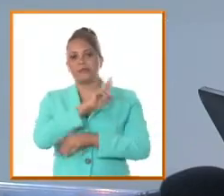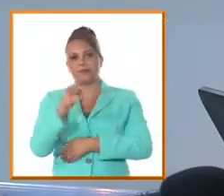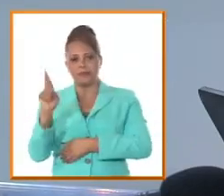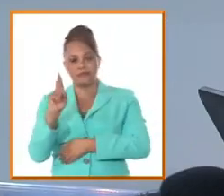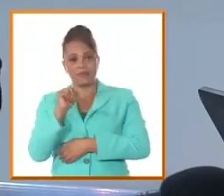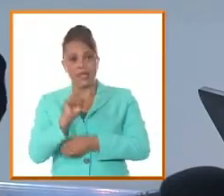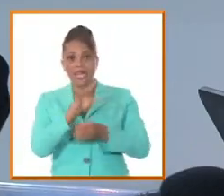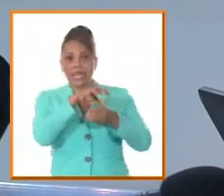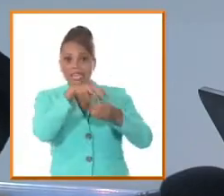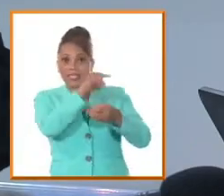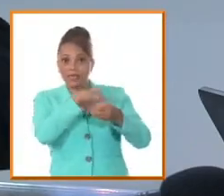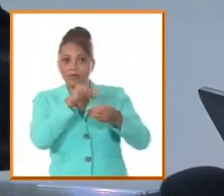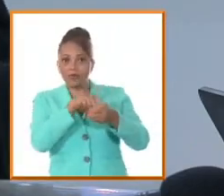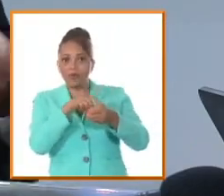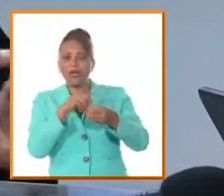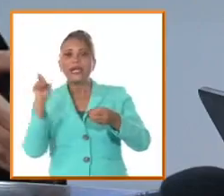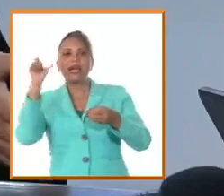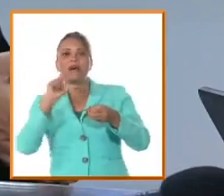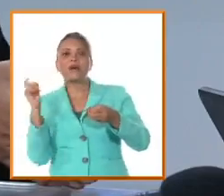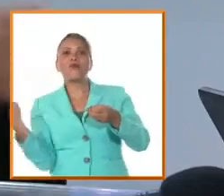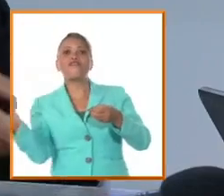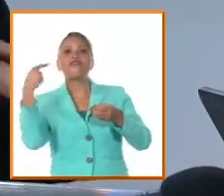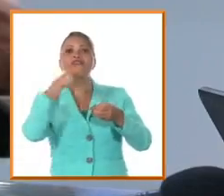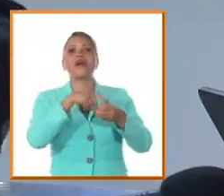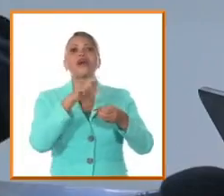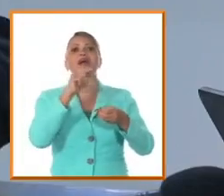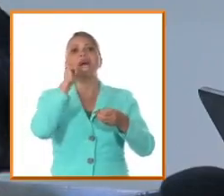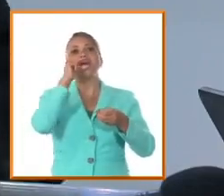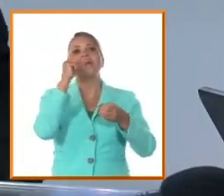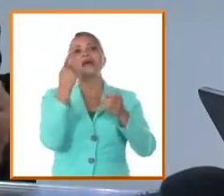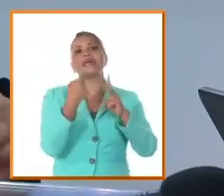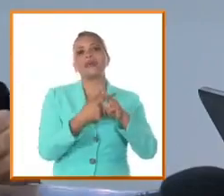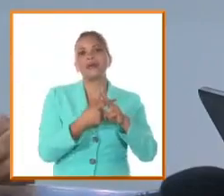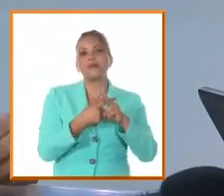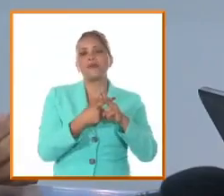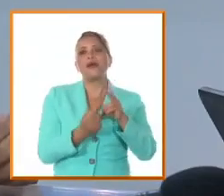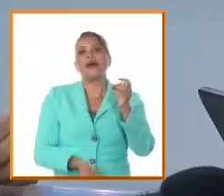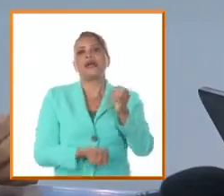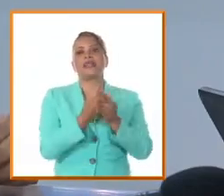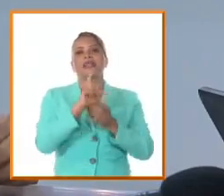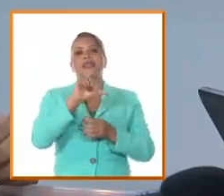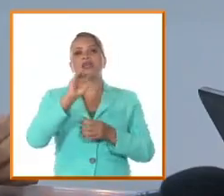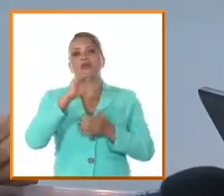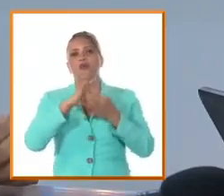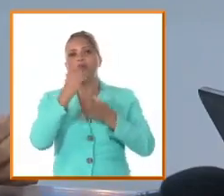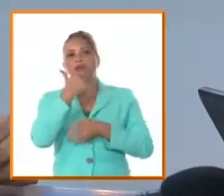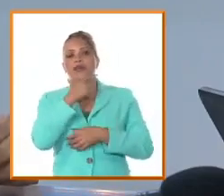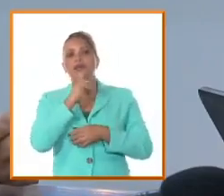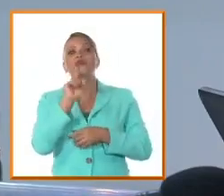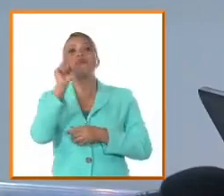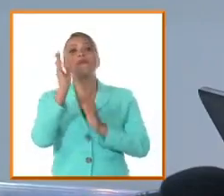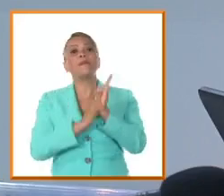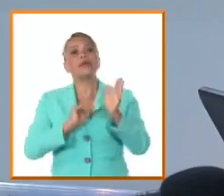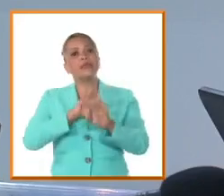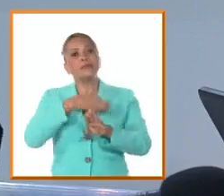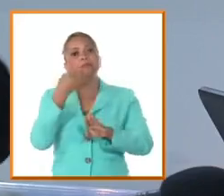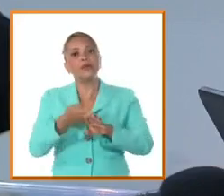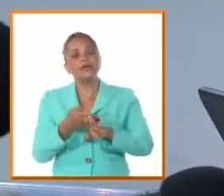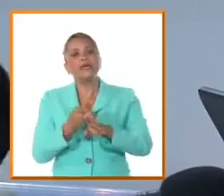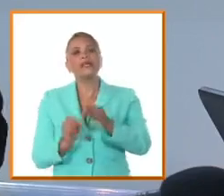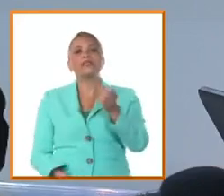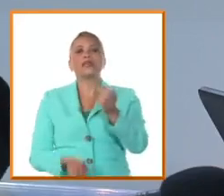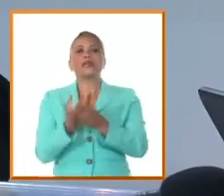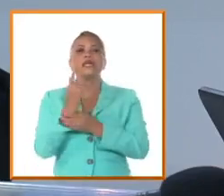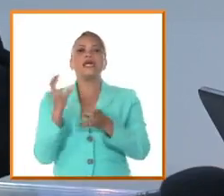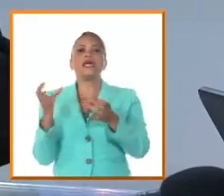camagüeanos los que van a Bayamo a crear la logia y un mes después se crea el comité revolucionario de Bayamo es